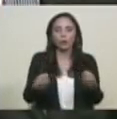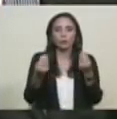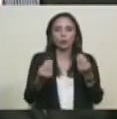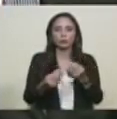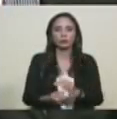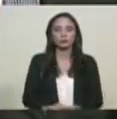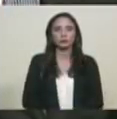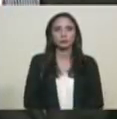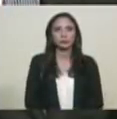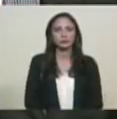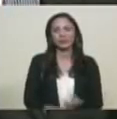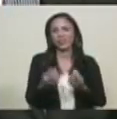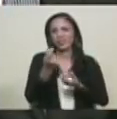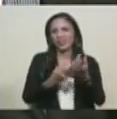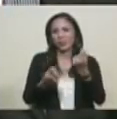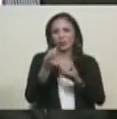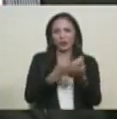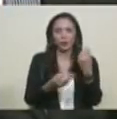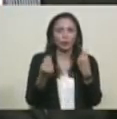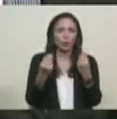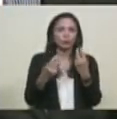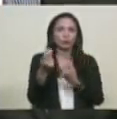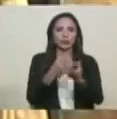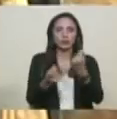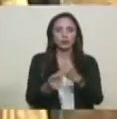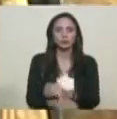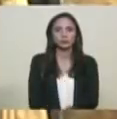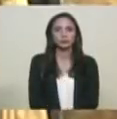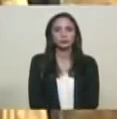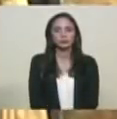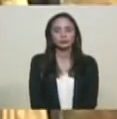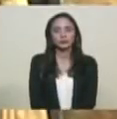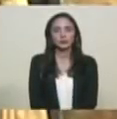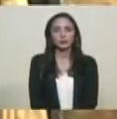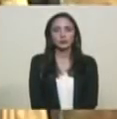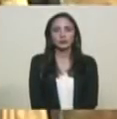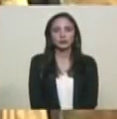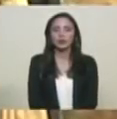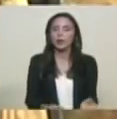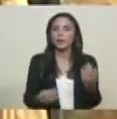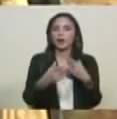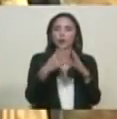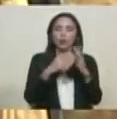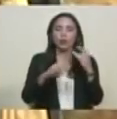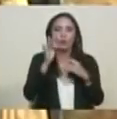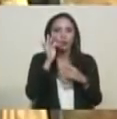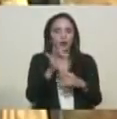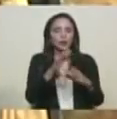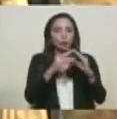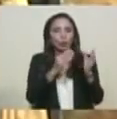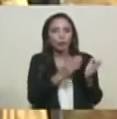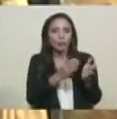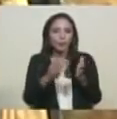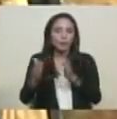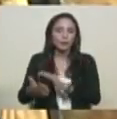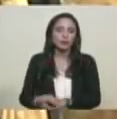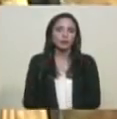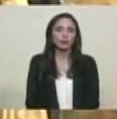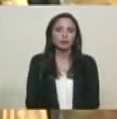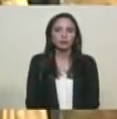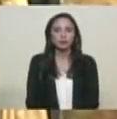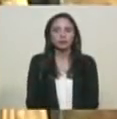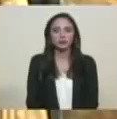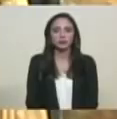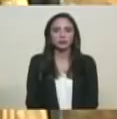Y eso es dinero que recogemos para seguir trabajando en la disciplina fiscal, en la